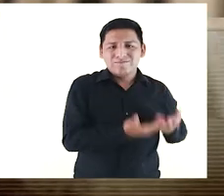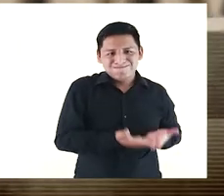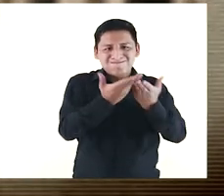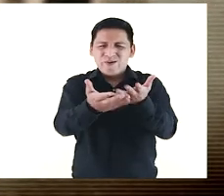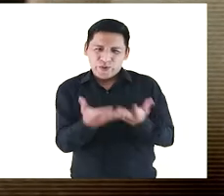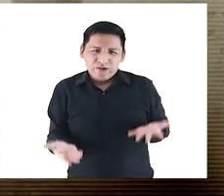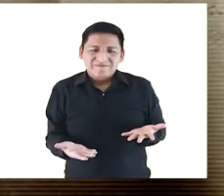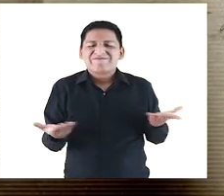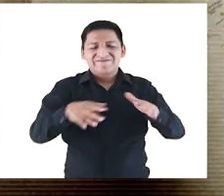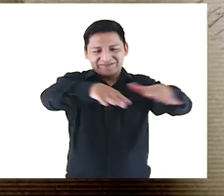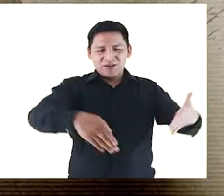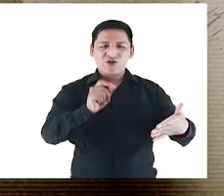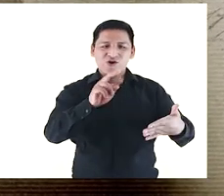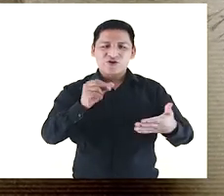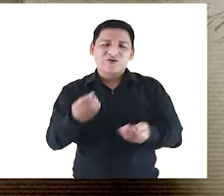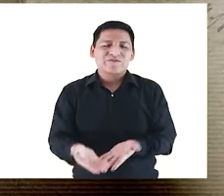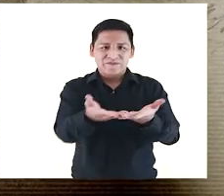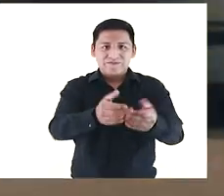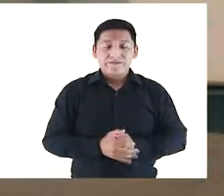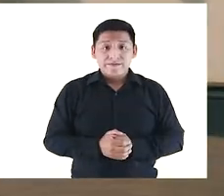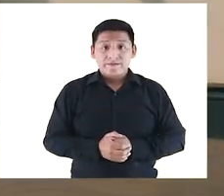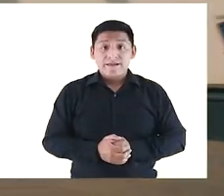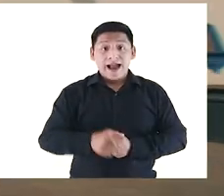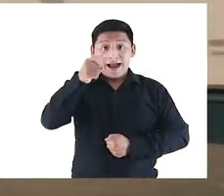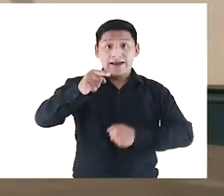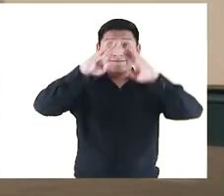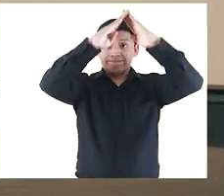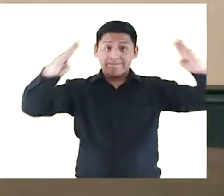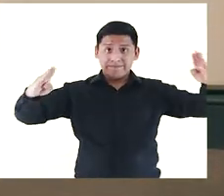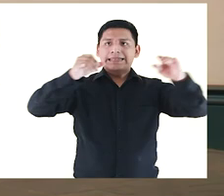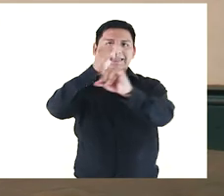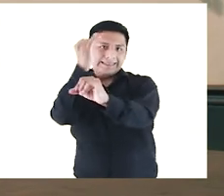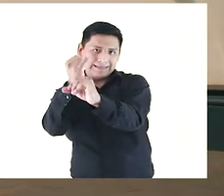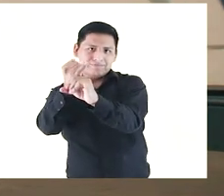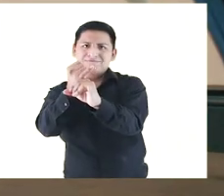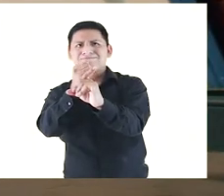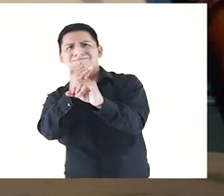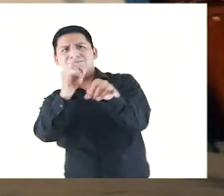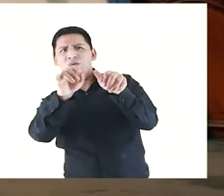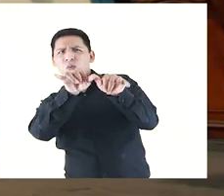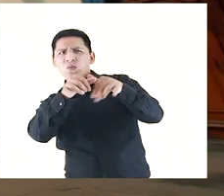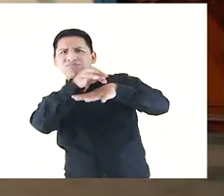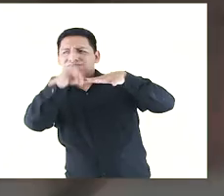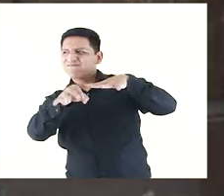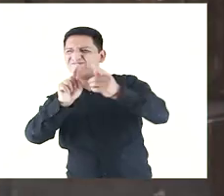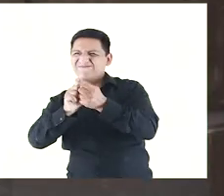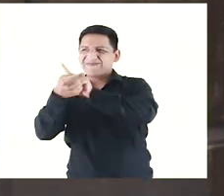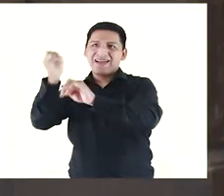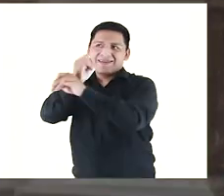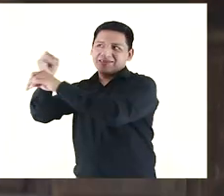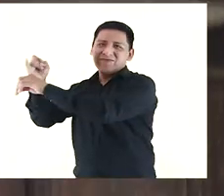entrega de bienes se hace a través de un torno. Con el establecimiento de este monasterio e iglesia, cambió la arquitectura de los